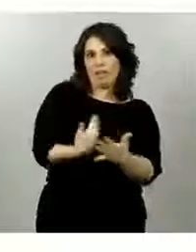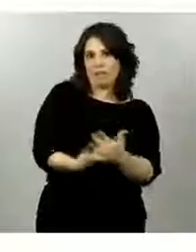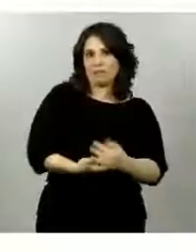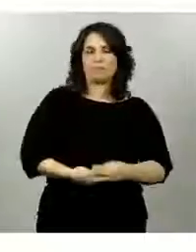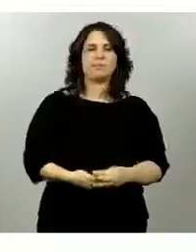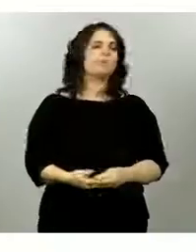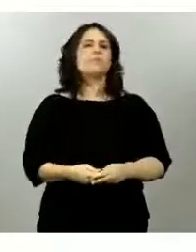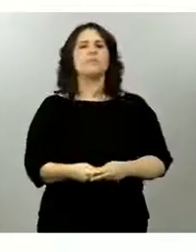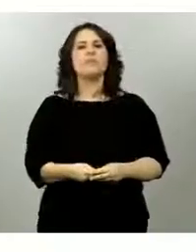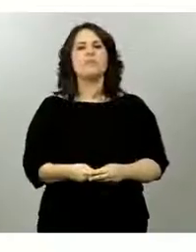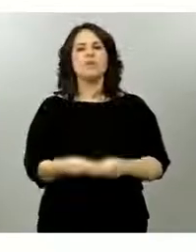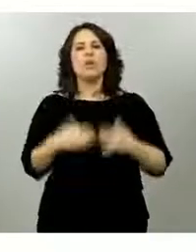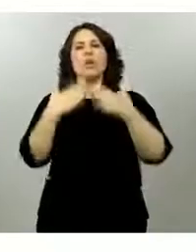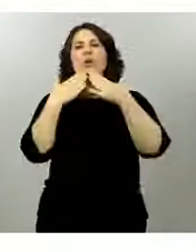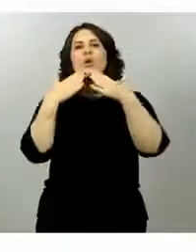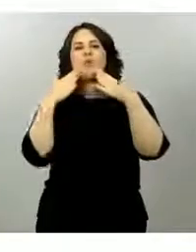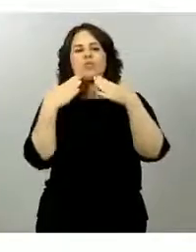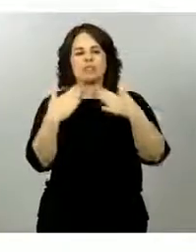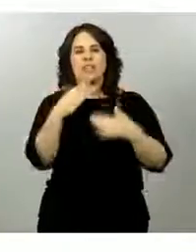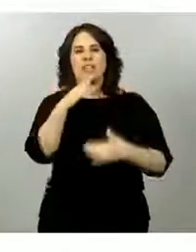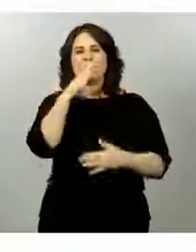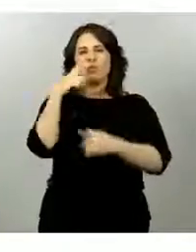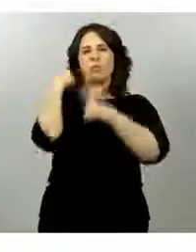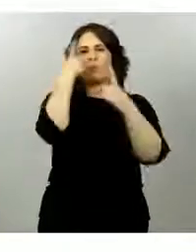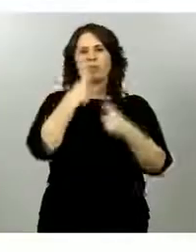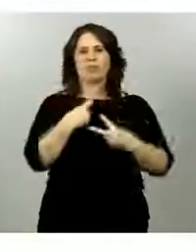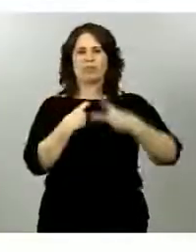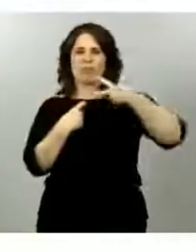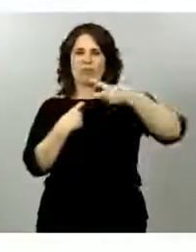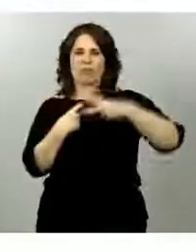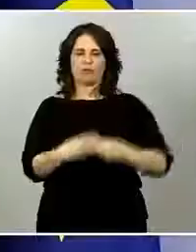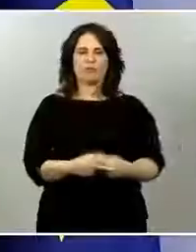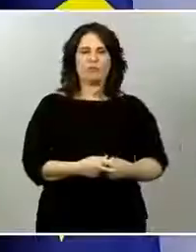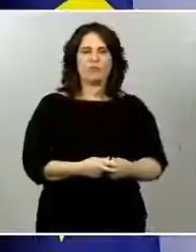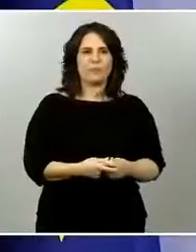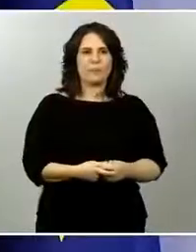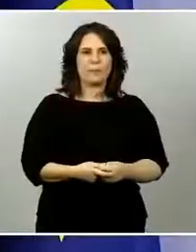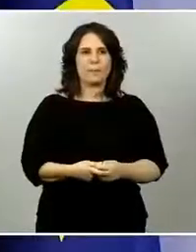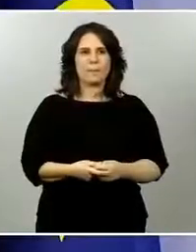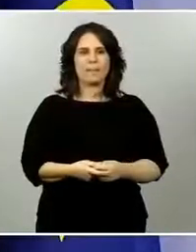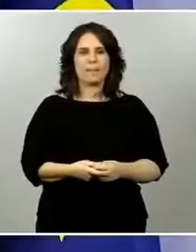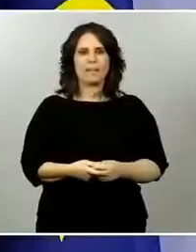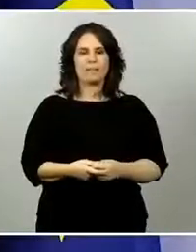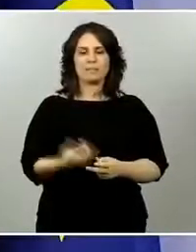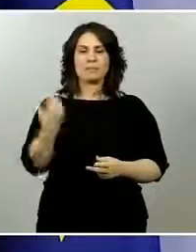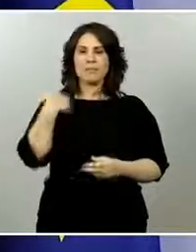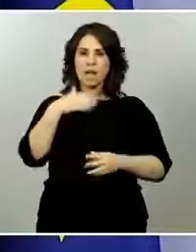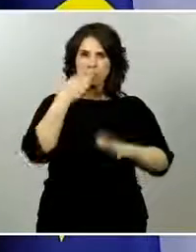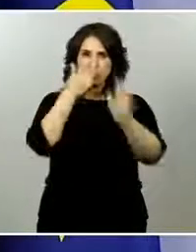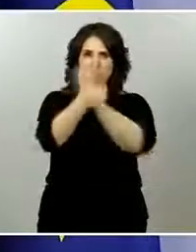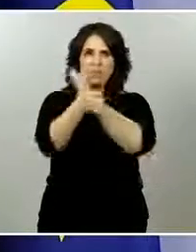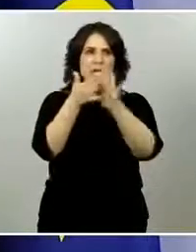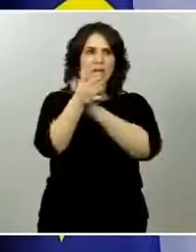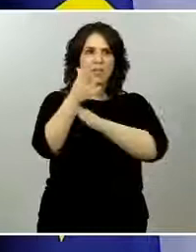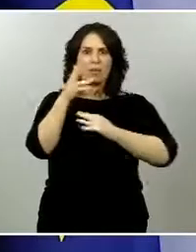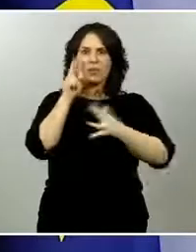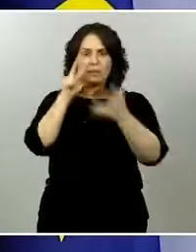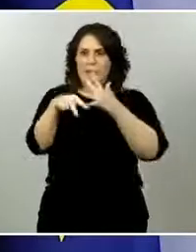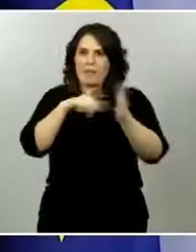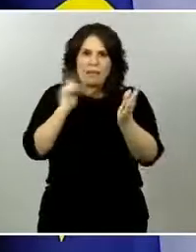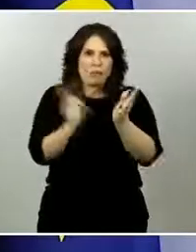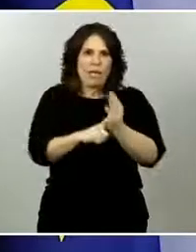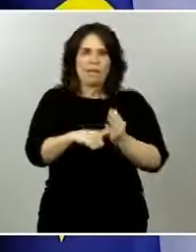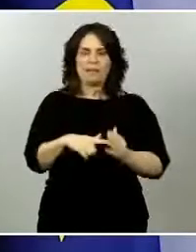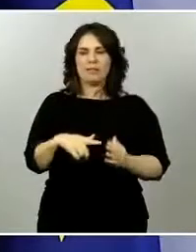expertos. ¿Hay informes? ¿Se van a hacer públicos esos informes en área de esa transparencia? Muchas gracias, Clara,